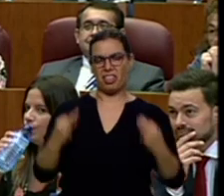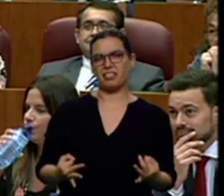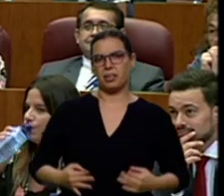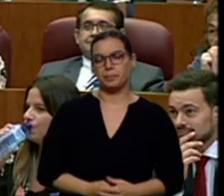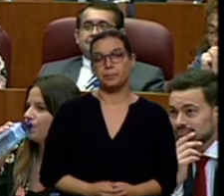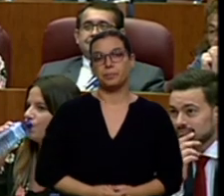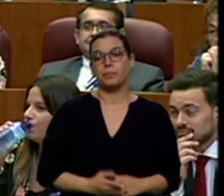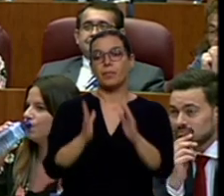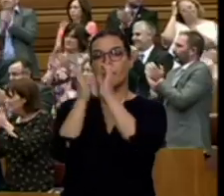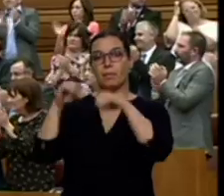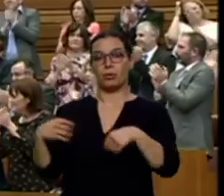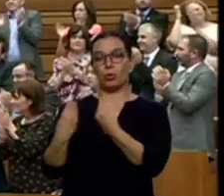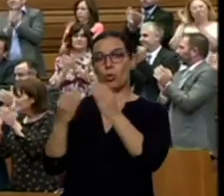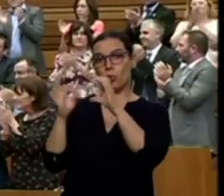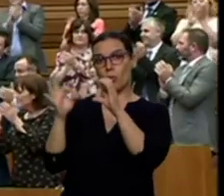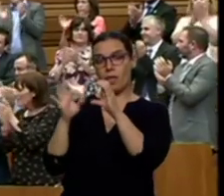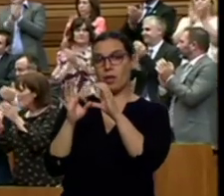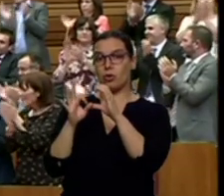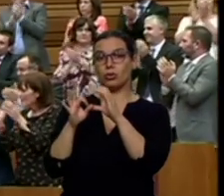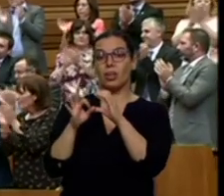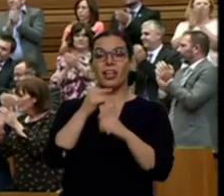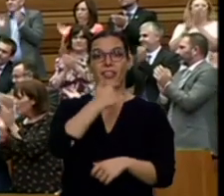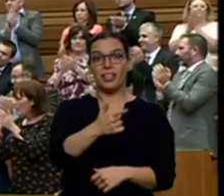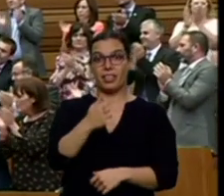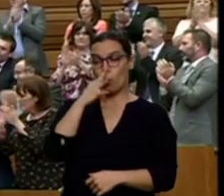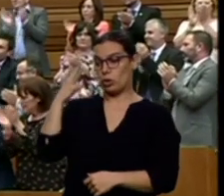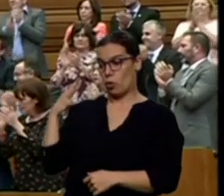Ciudadanos sentencia en nada se distingue del de hace cuatro años.